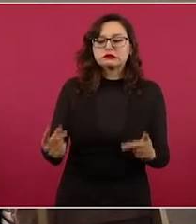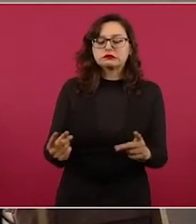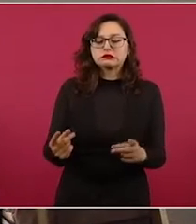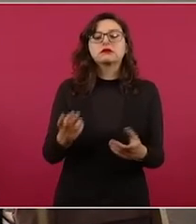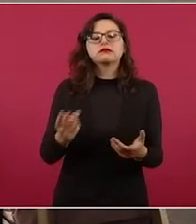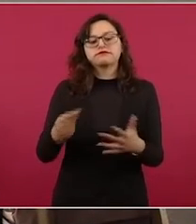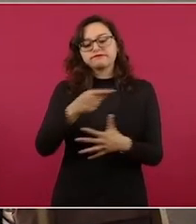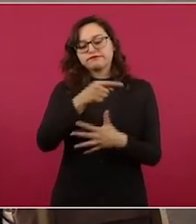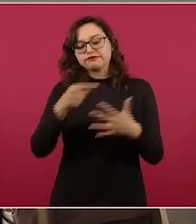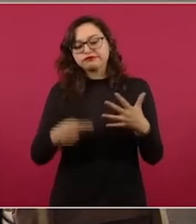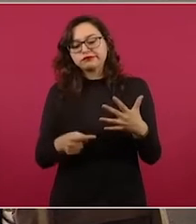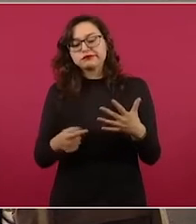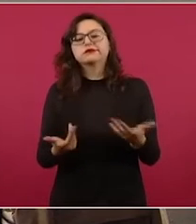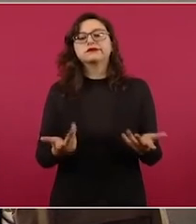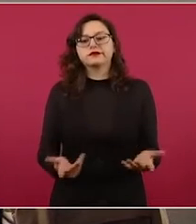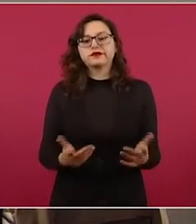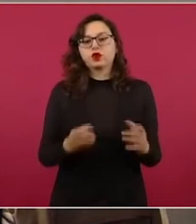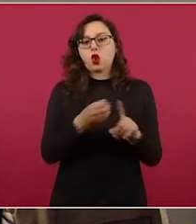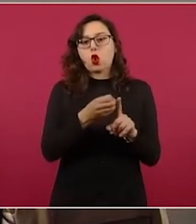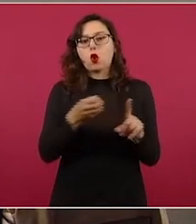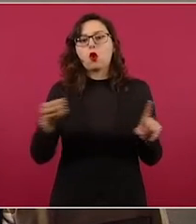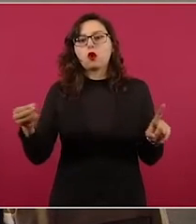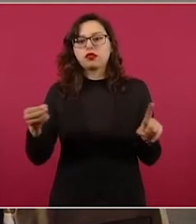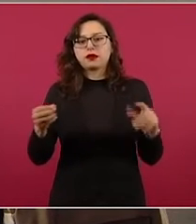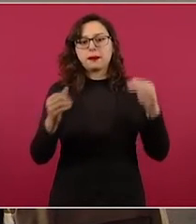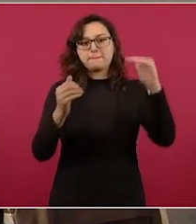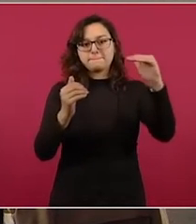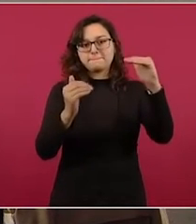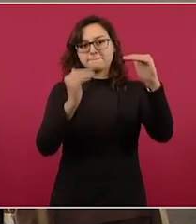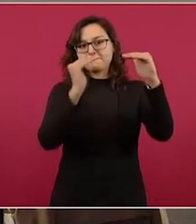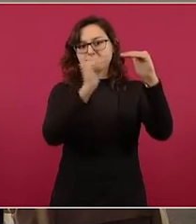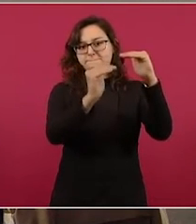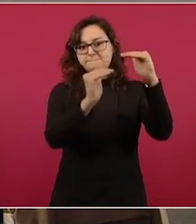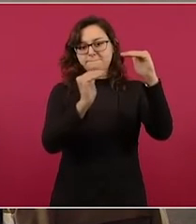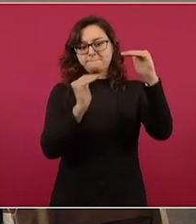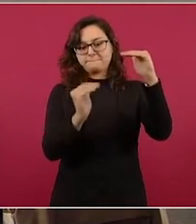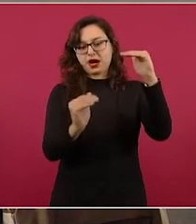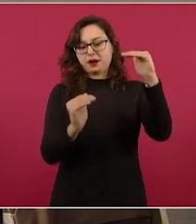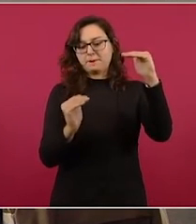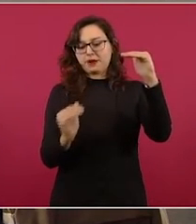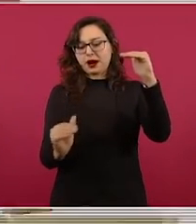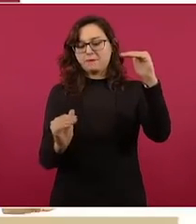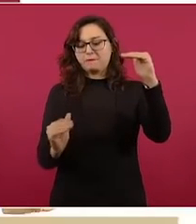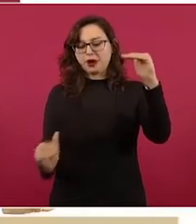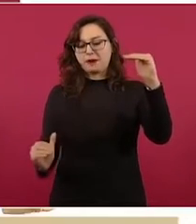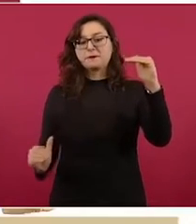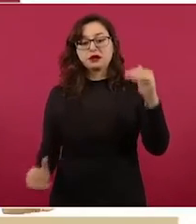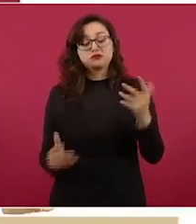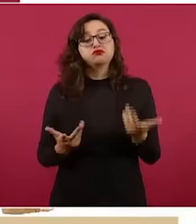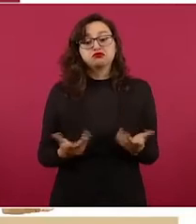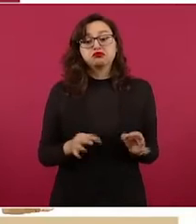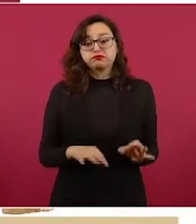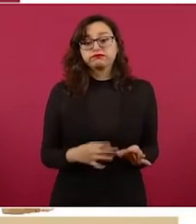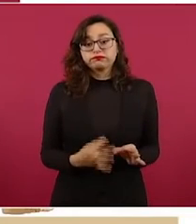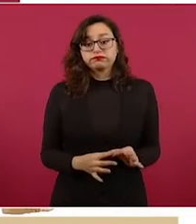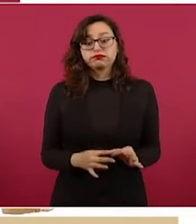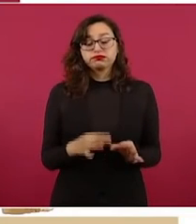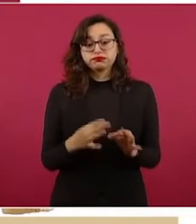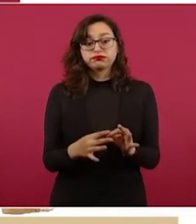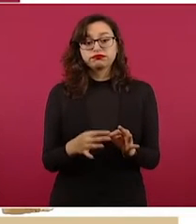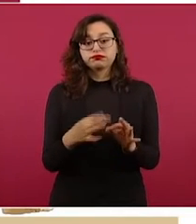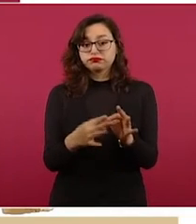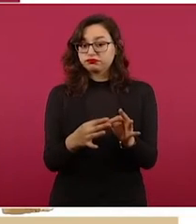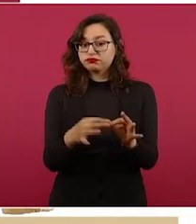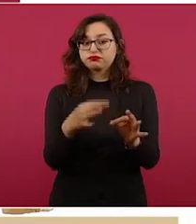guiado la política y se puede ver en las distintas fases, de acuerdo a los grupos de edad, cómo fuimos completando de arriba hacia